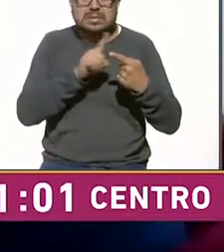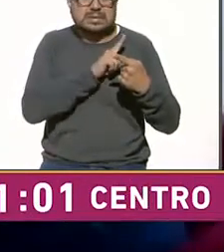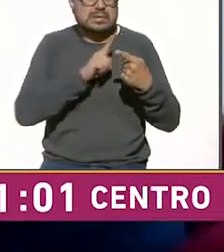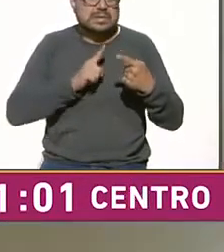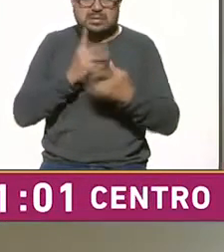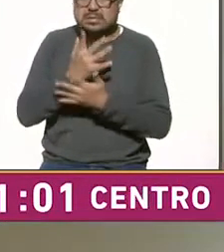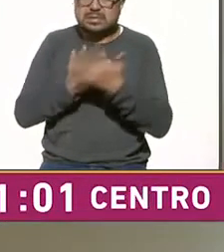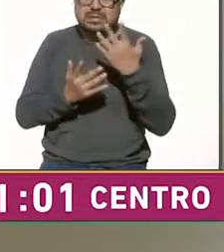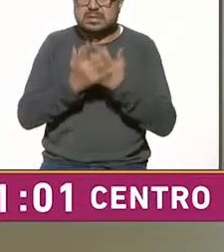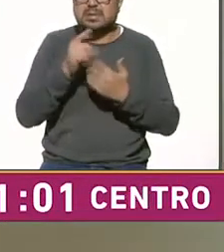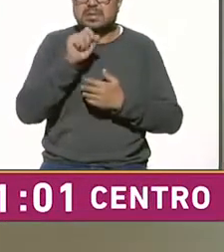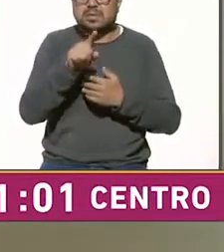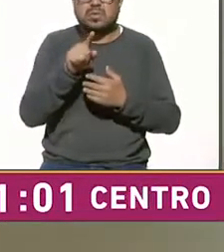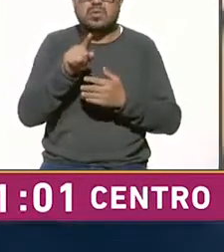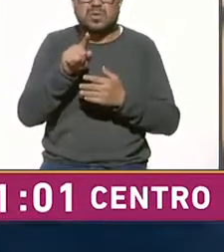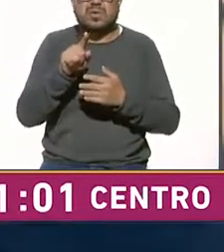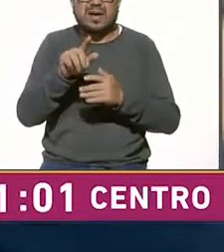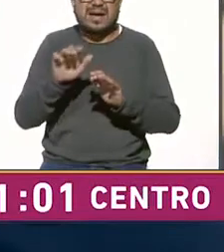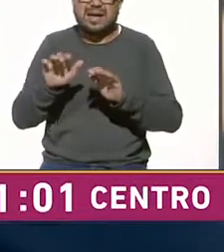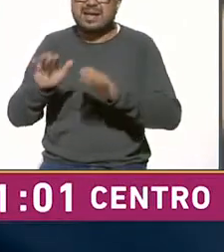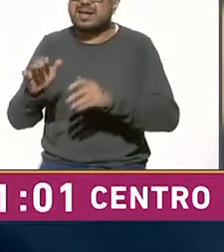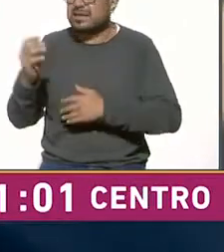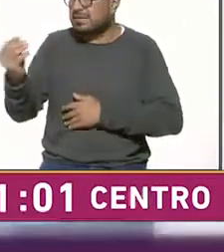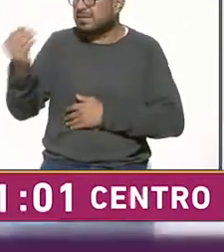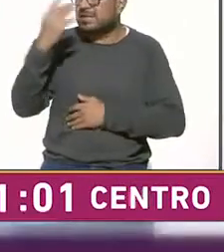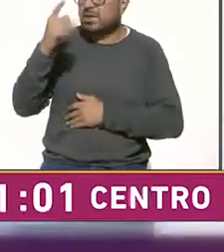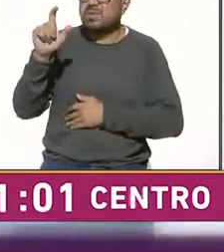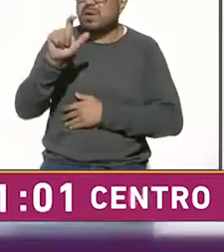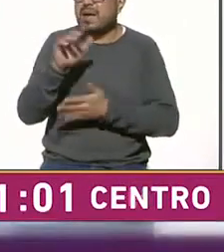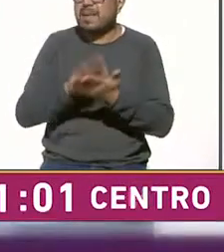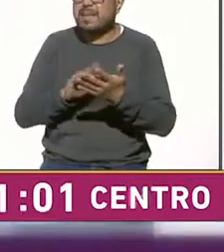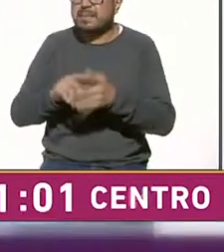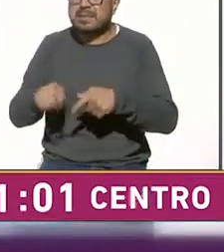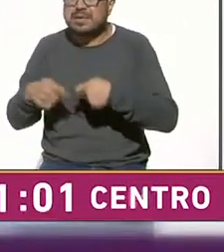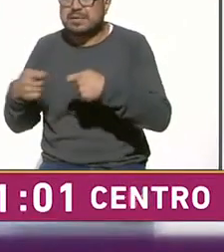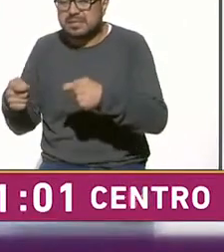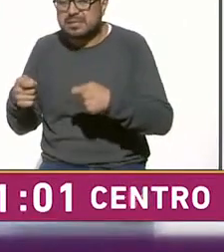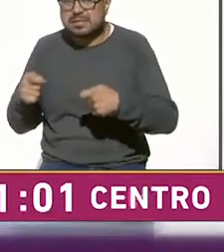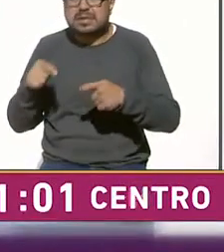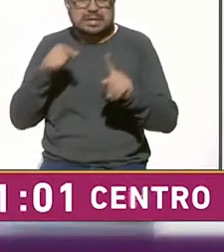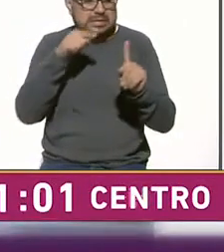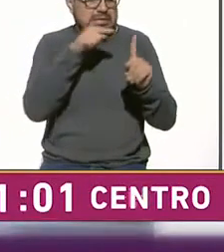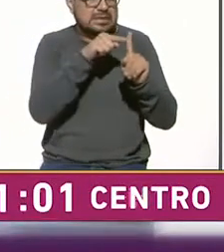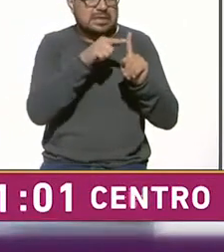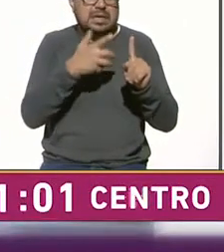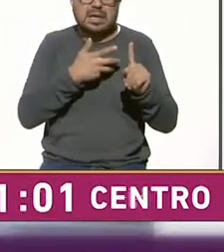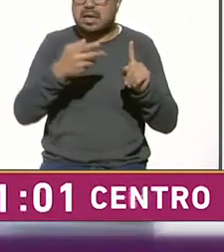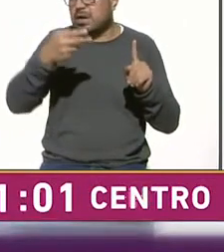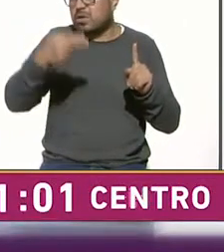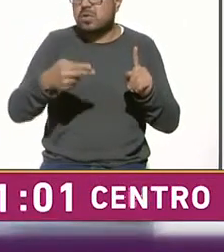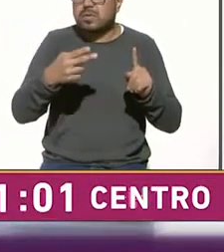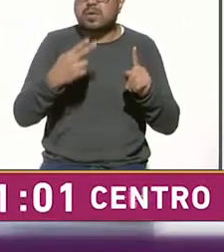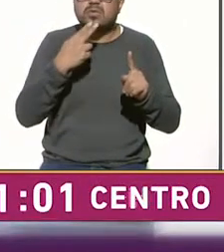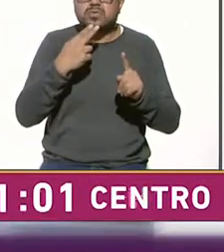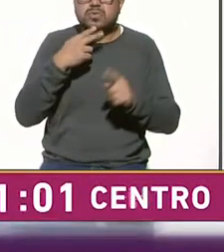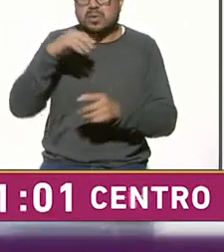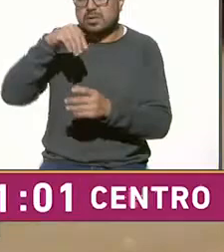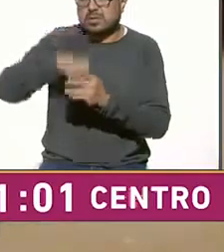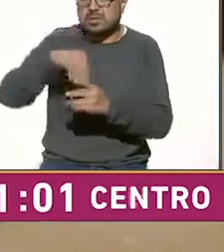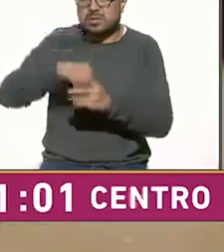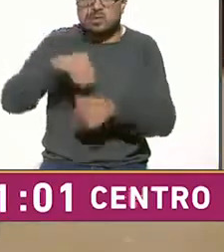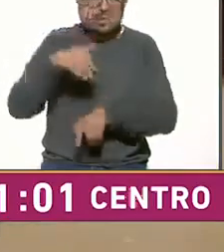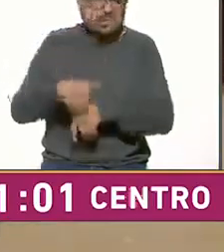tener a la mano tu ficha de identidad la que se te proporcionó al inscribirte en ella aparece el nombre de usuario y contraseña